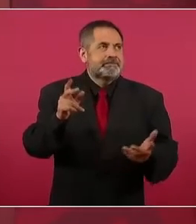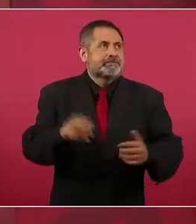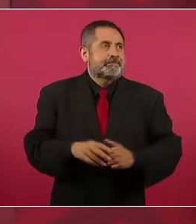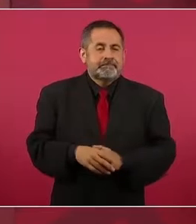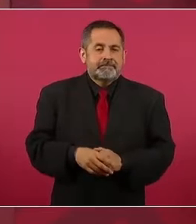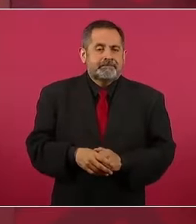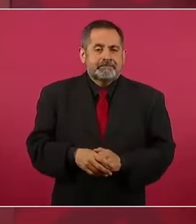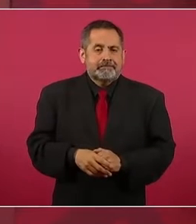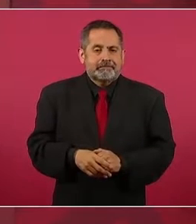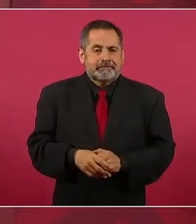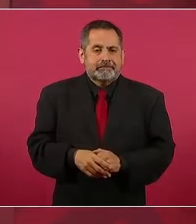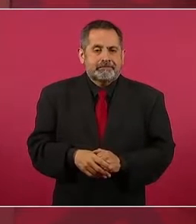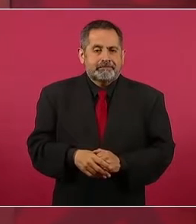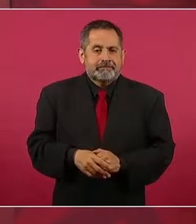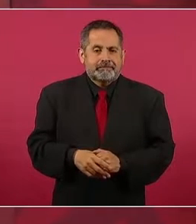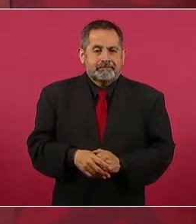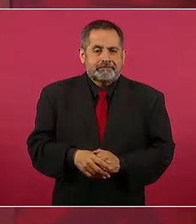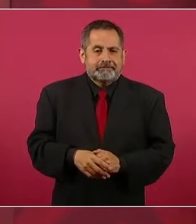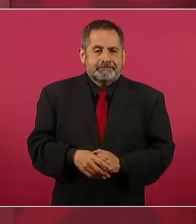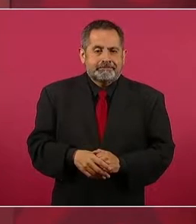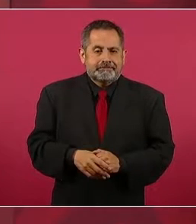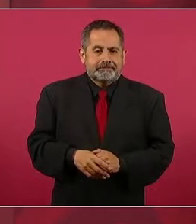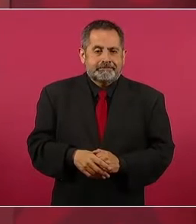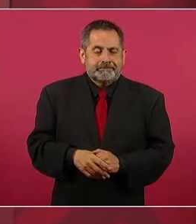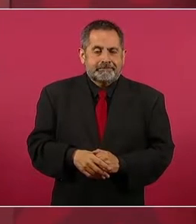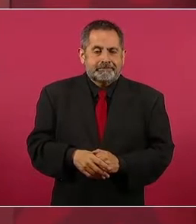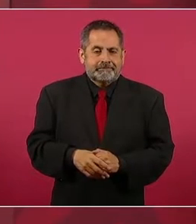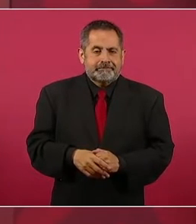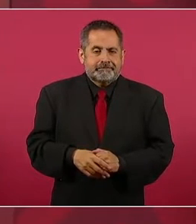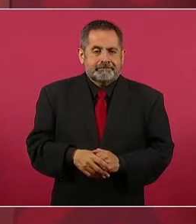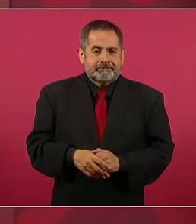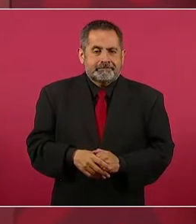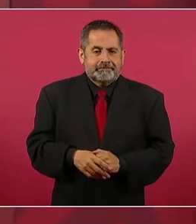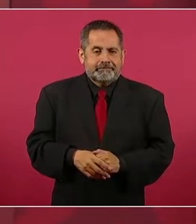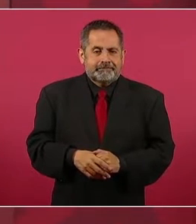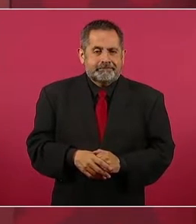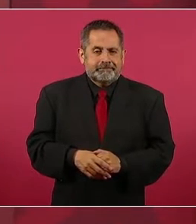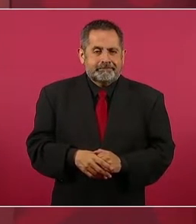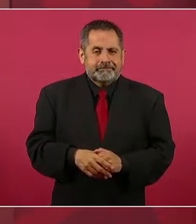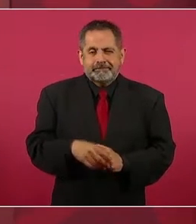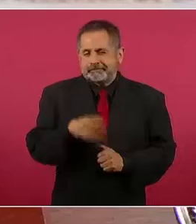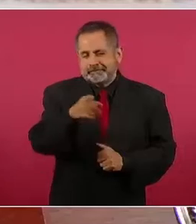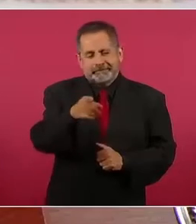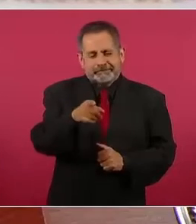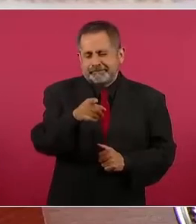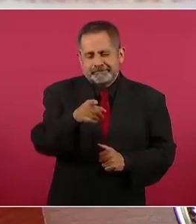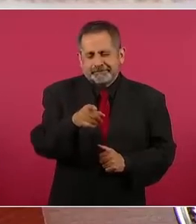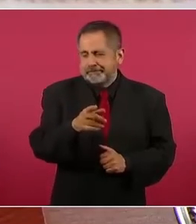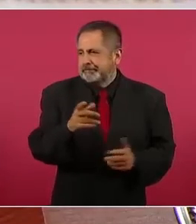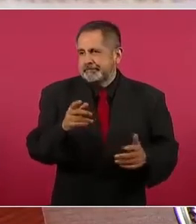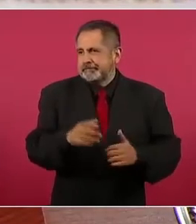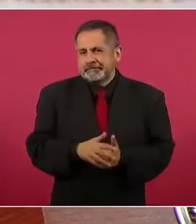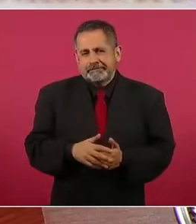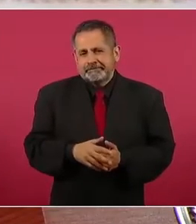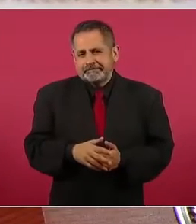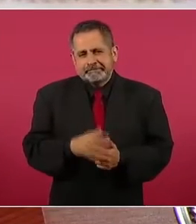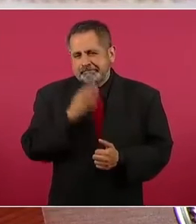muy elemental, es